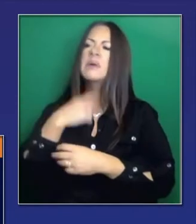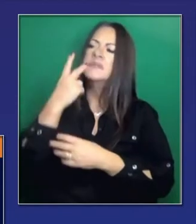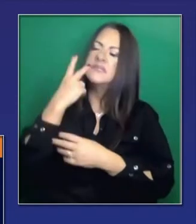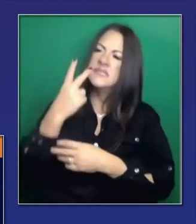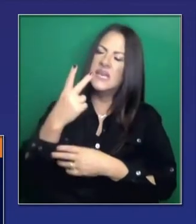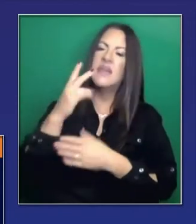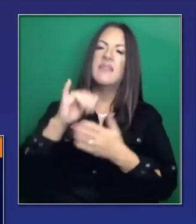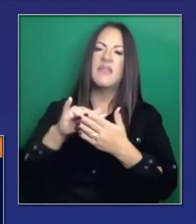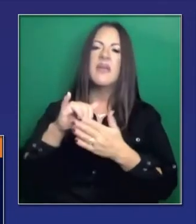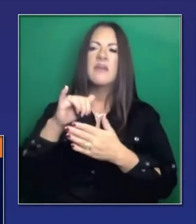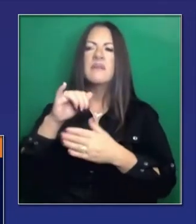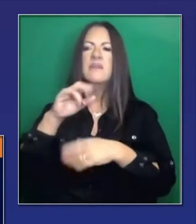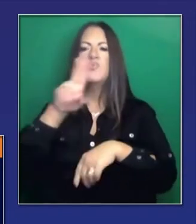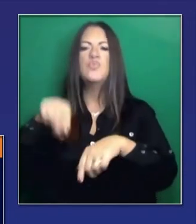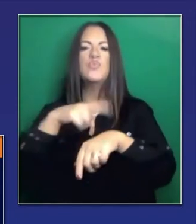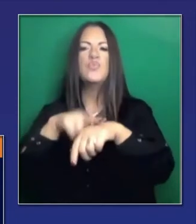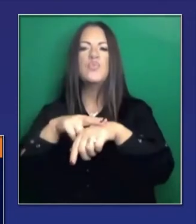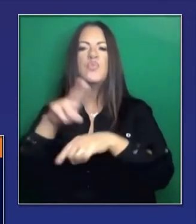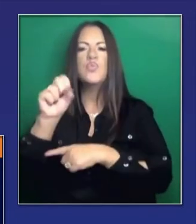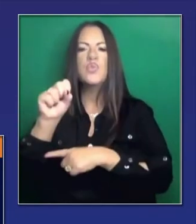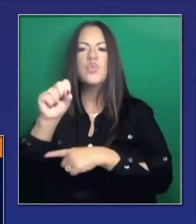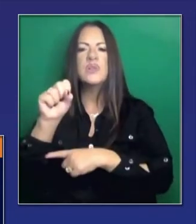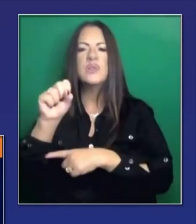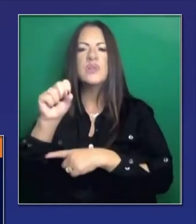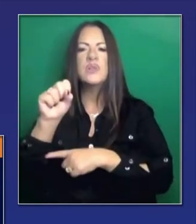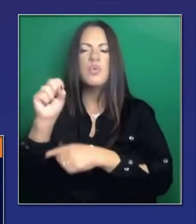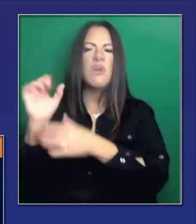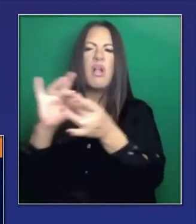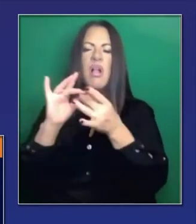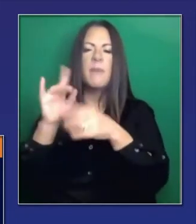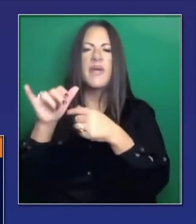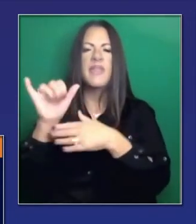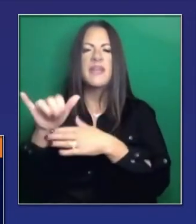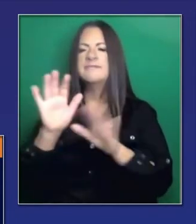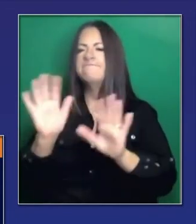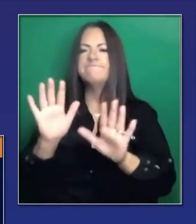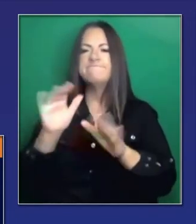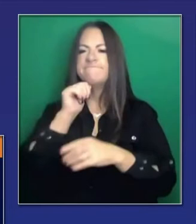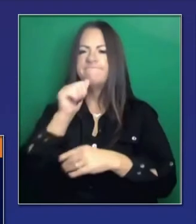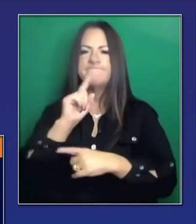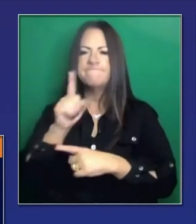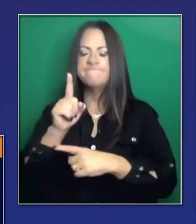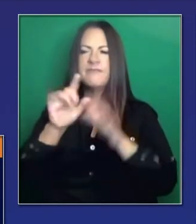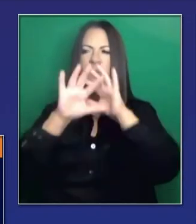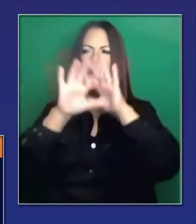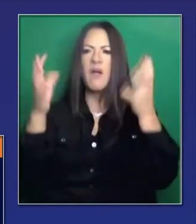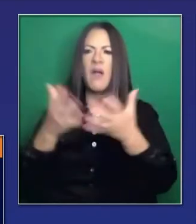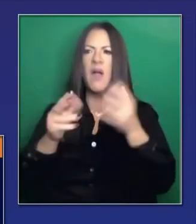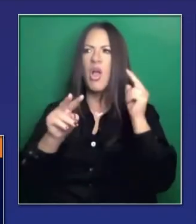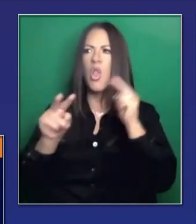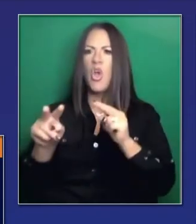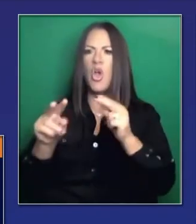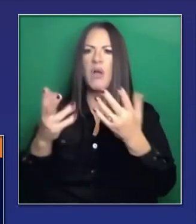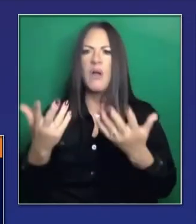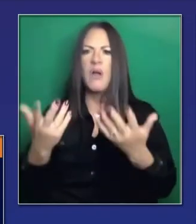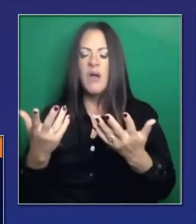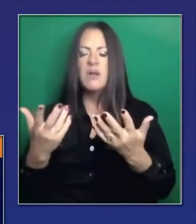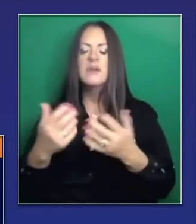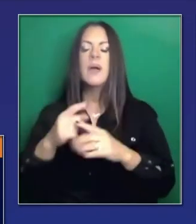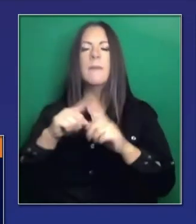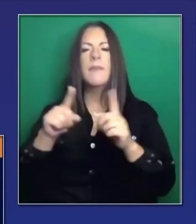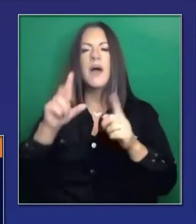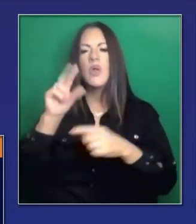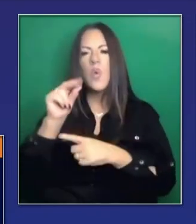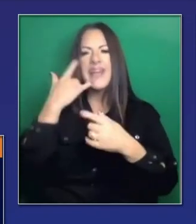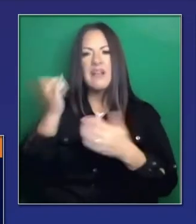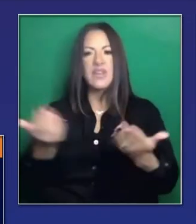dicen en Estados Unidos no se hace esto. Creo que es algo engañoso. Como parte de este país, California ha estado haciendo muchas pruebas de